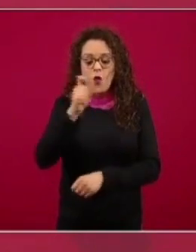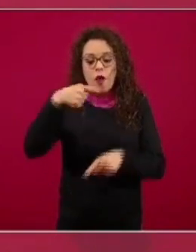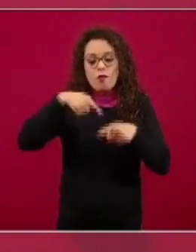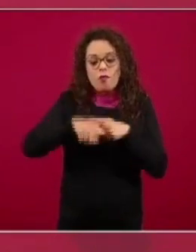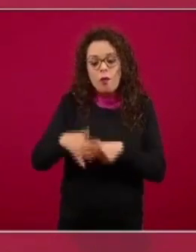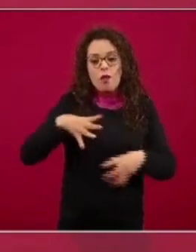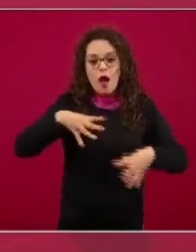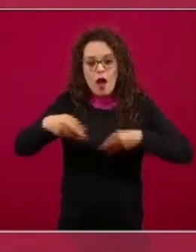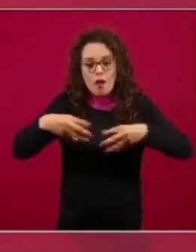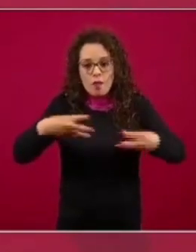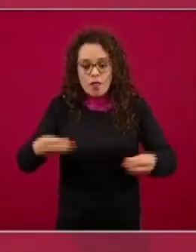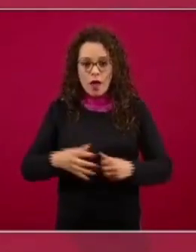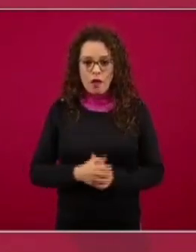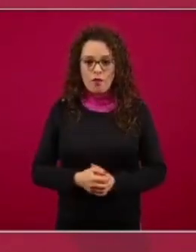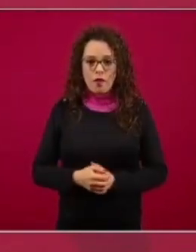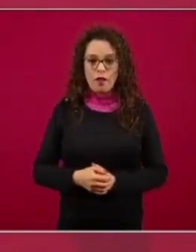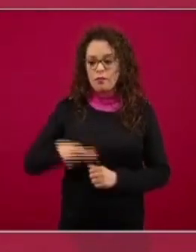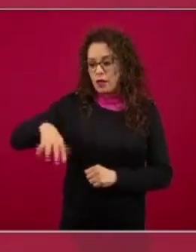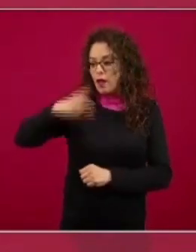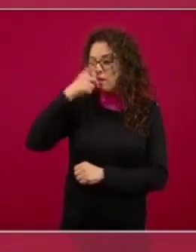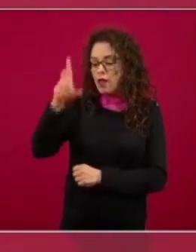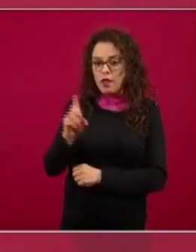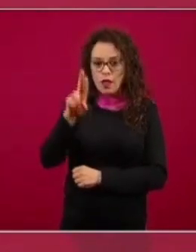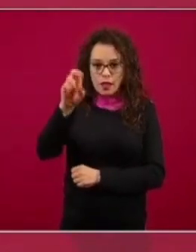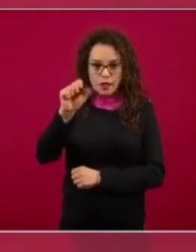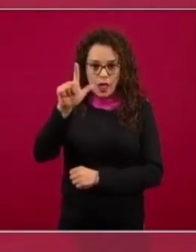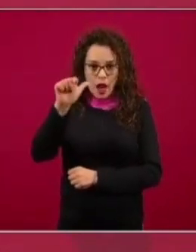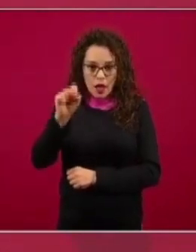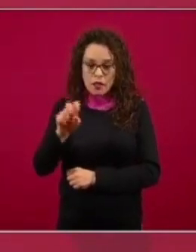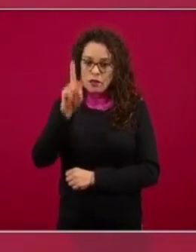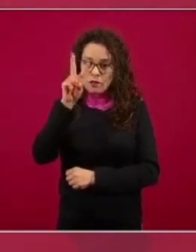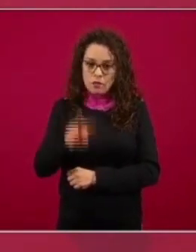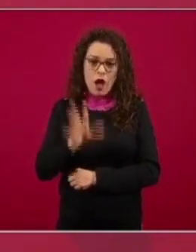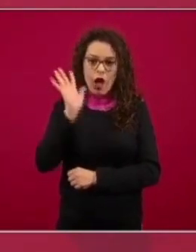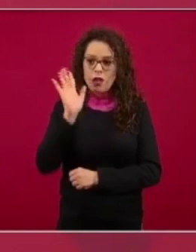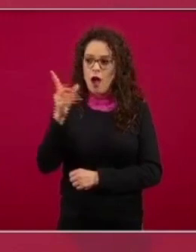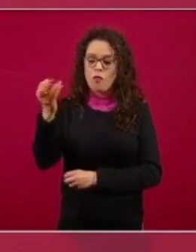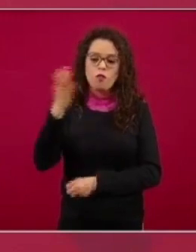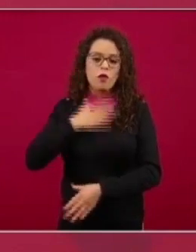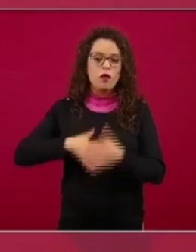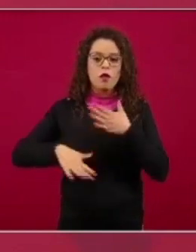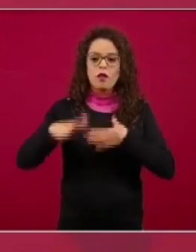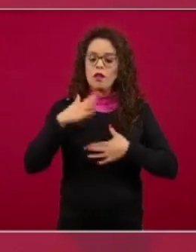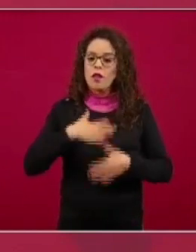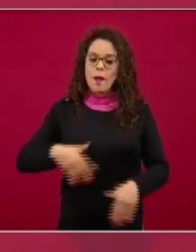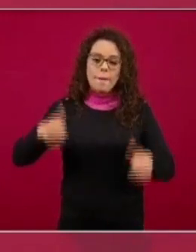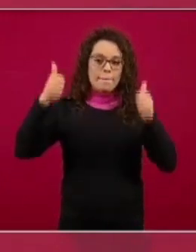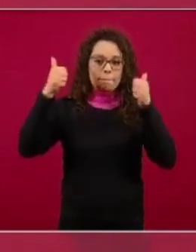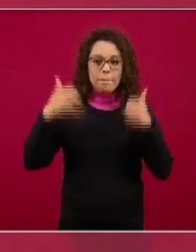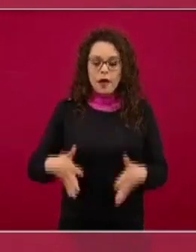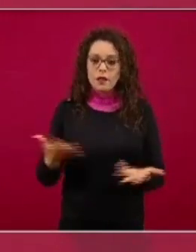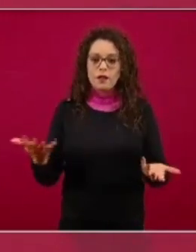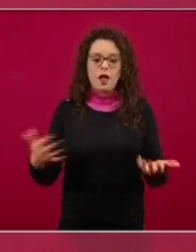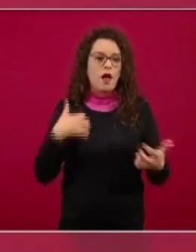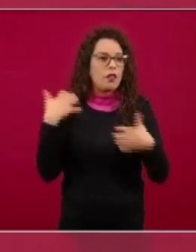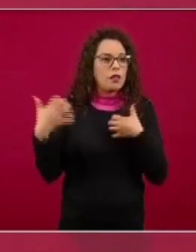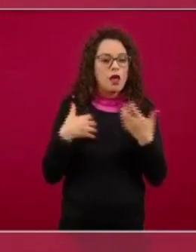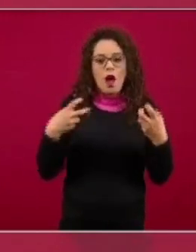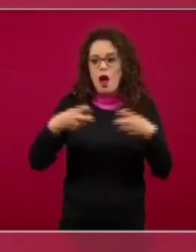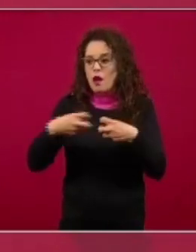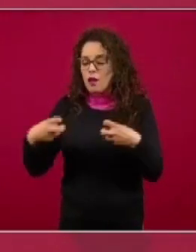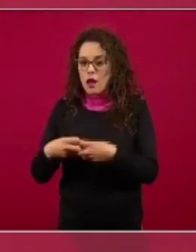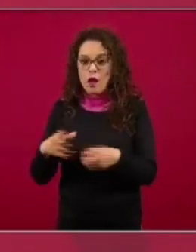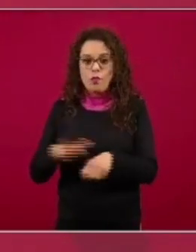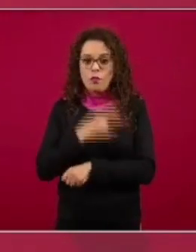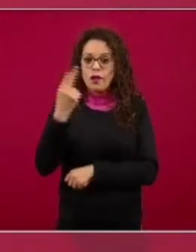epidemia y que como decía el doctor Salas está ya en un estado de enorme fatiga de enorme estrés por cuidarnos a